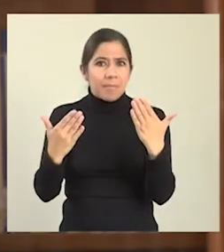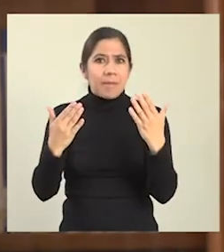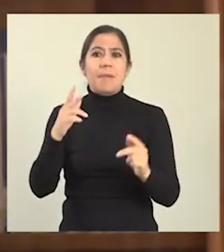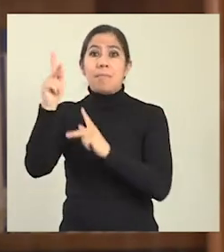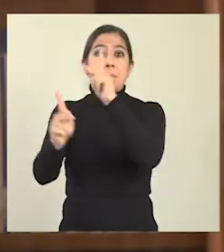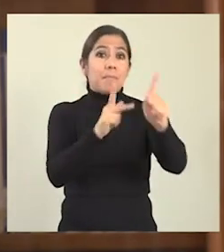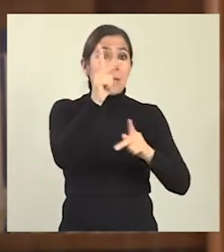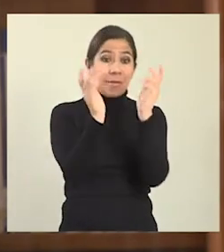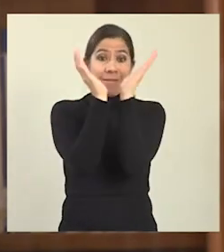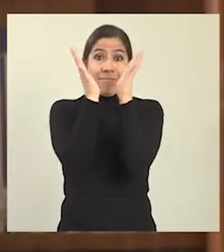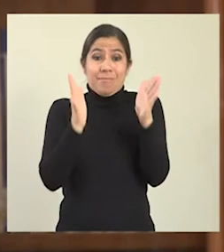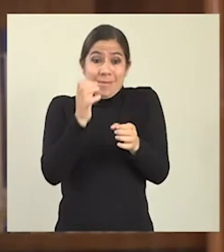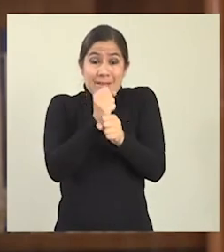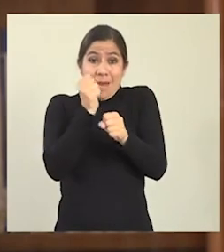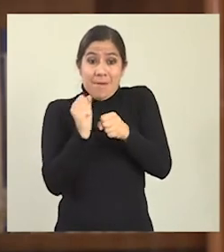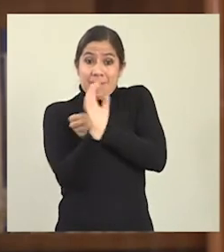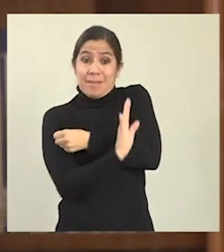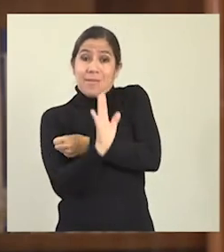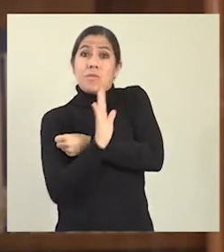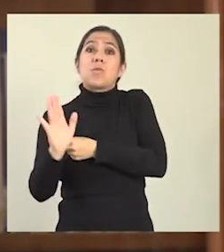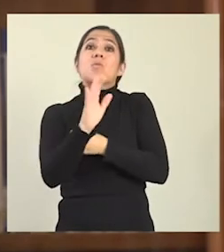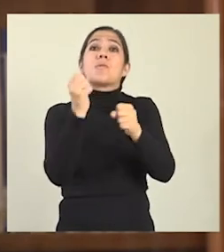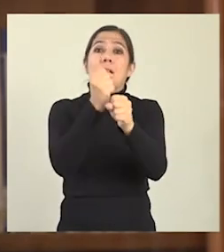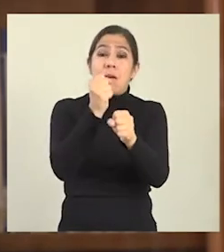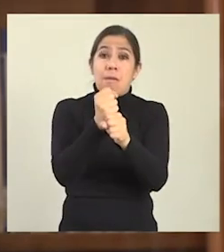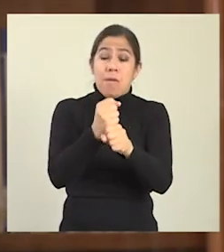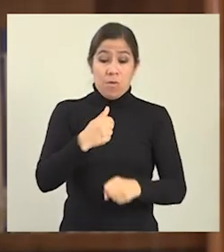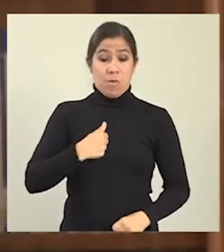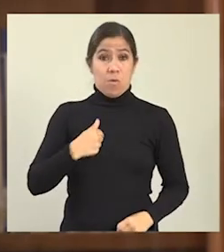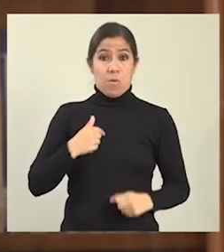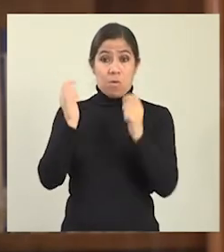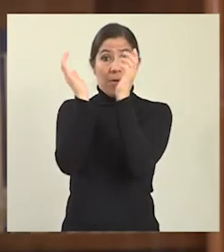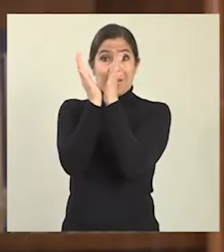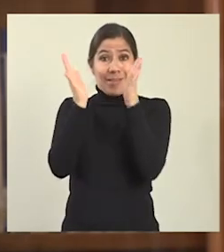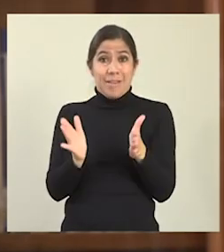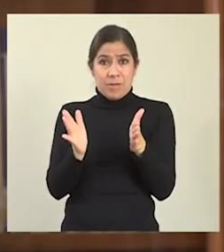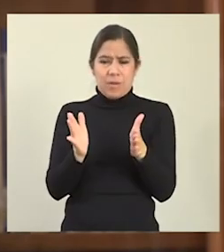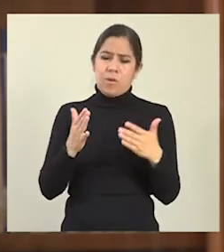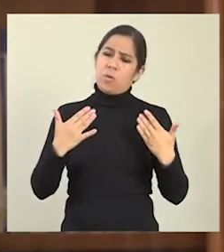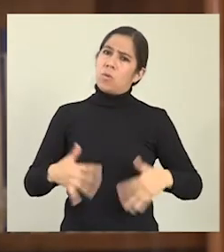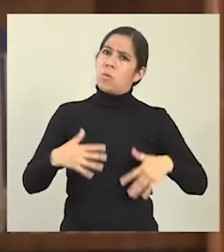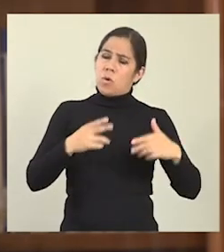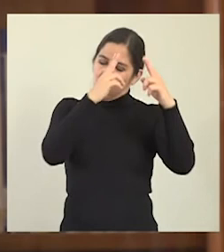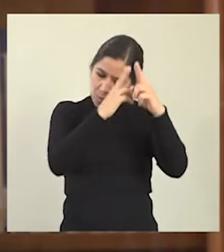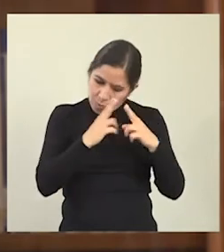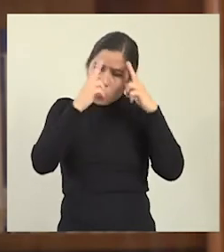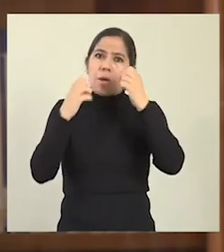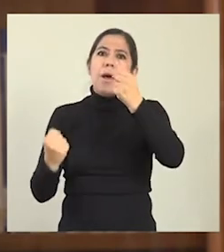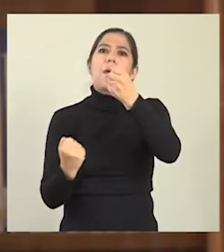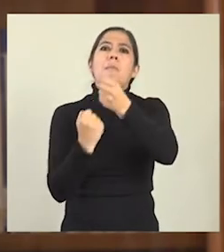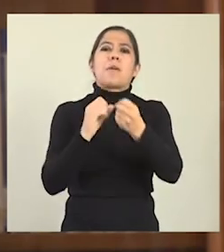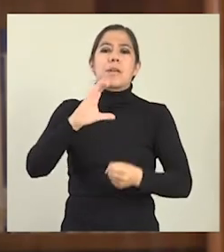refuerza el trabajo de las y los defensores en el continente. Por ello, como defensora de derechos humanos, sería un gran